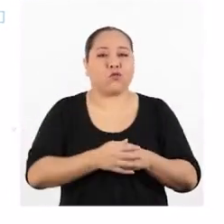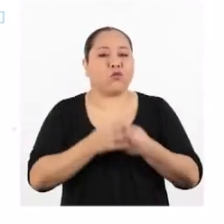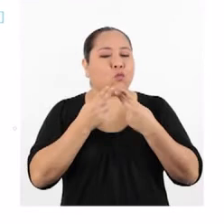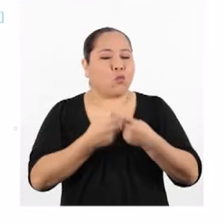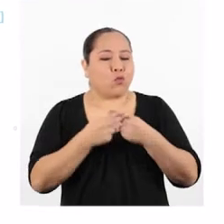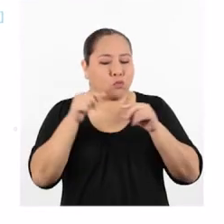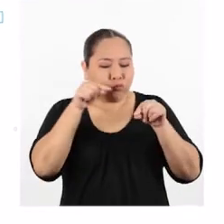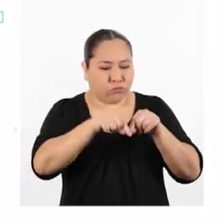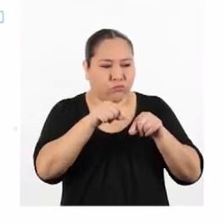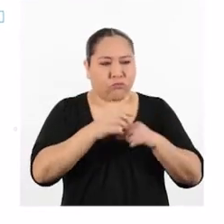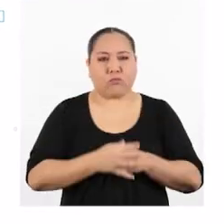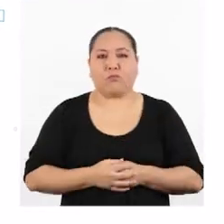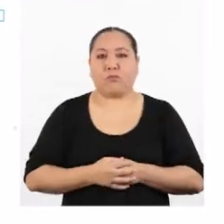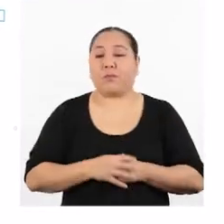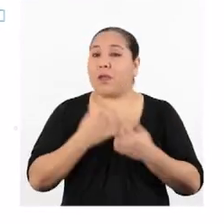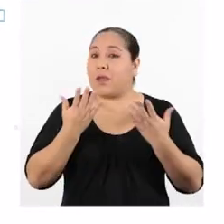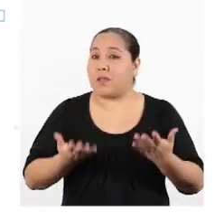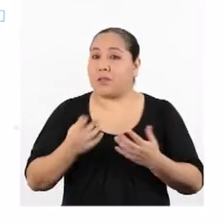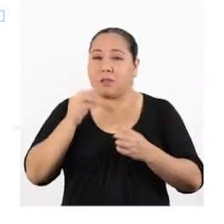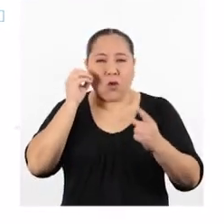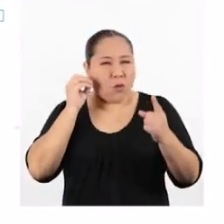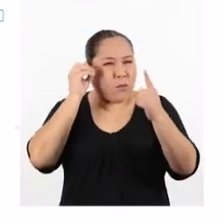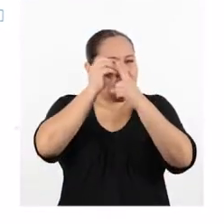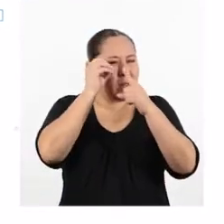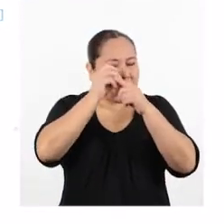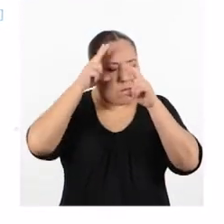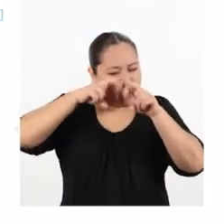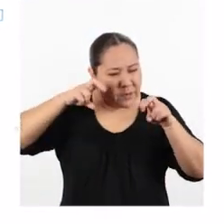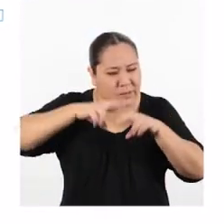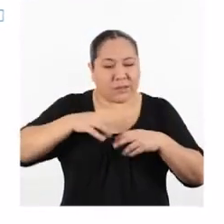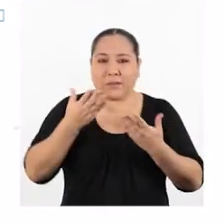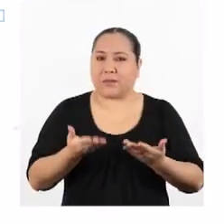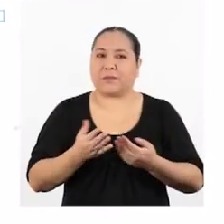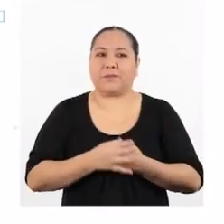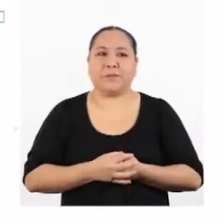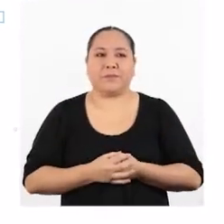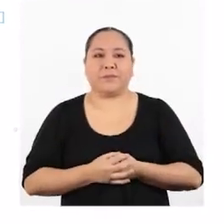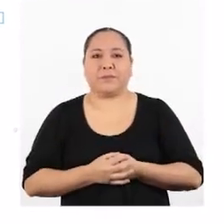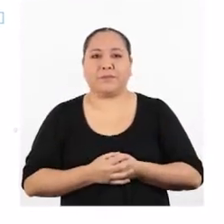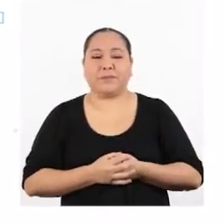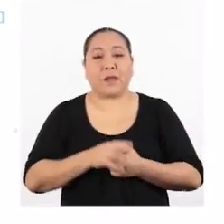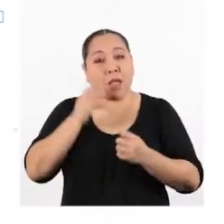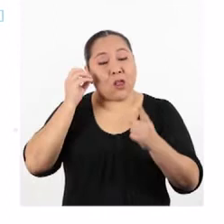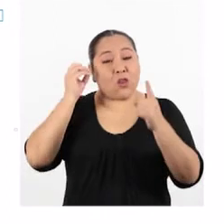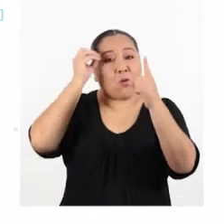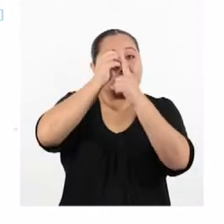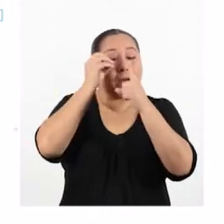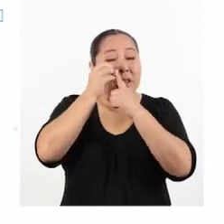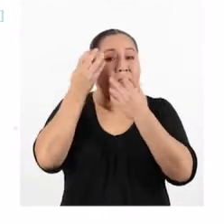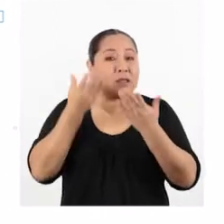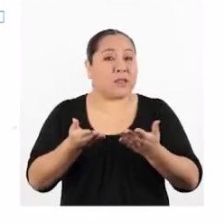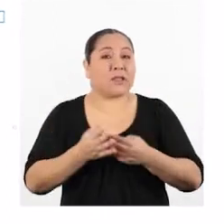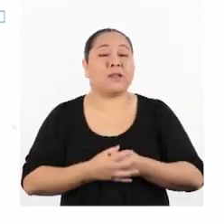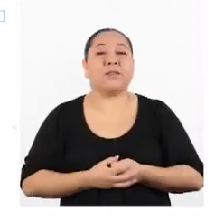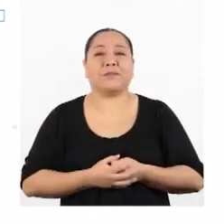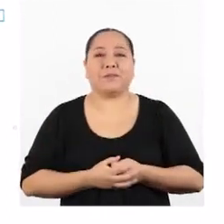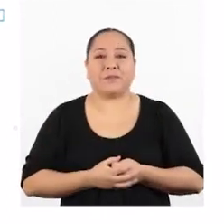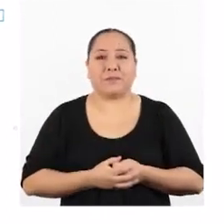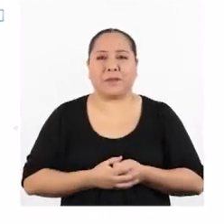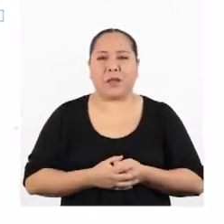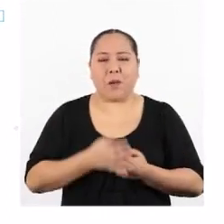inicial. Entonces, el objetivo de la indagación es... El objetivo de la indagación es